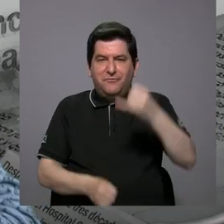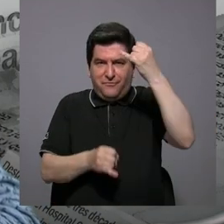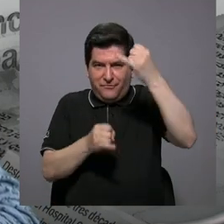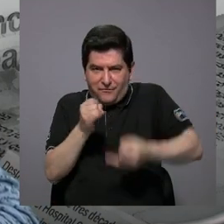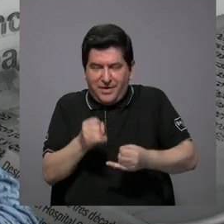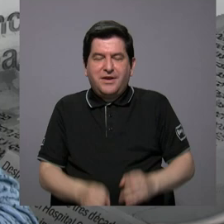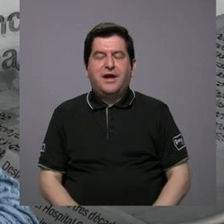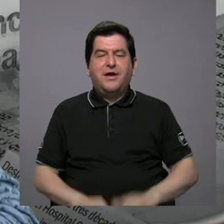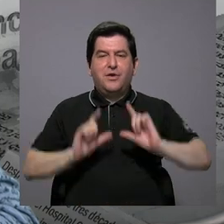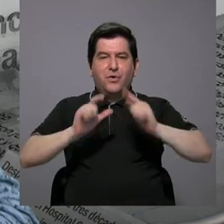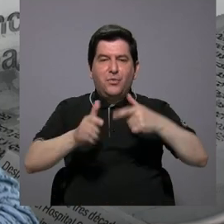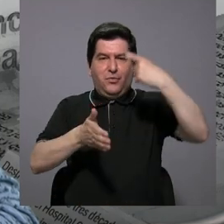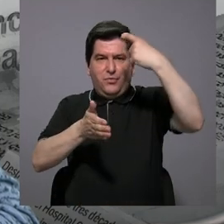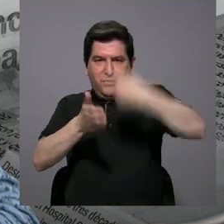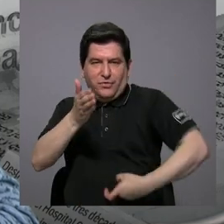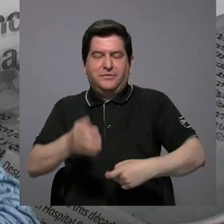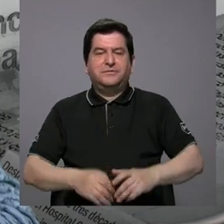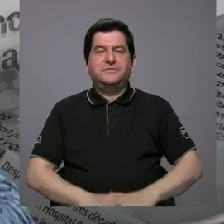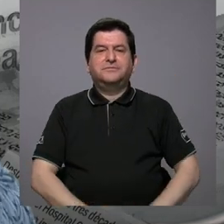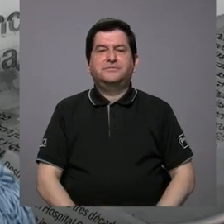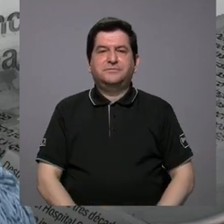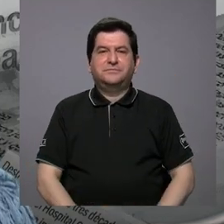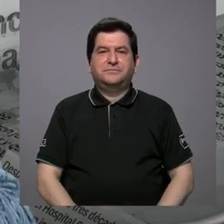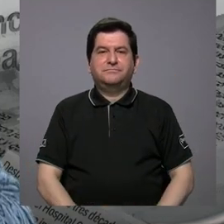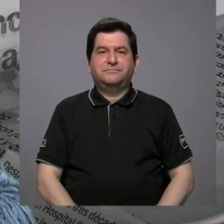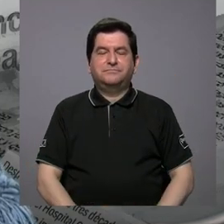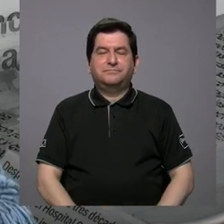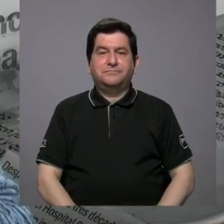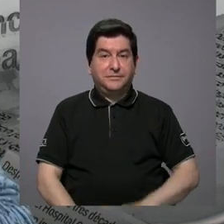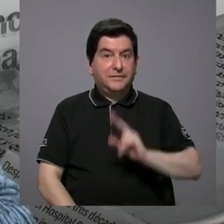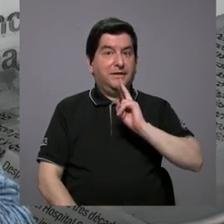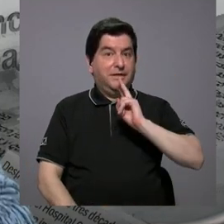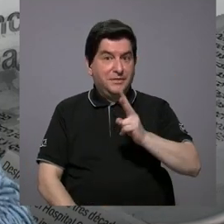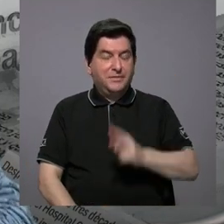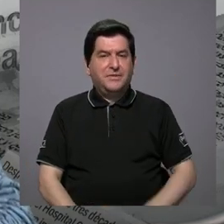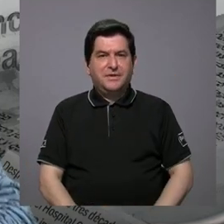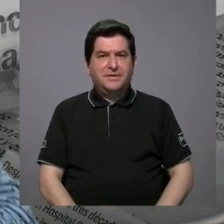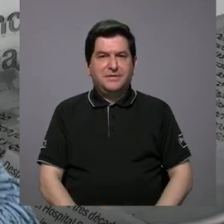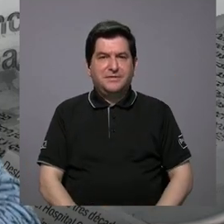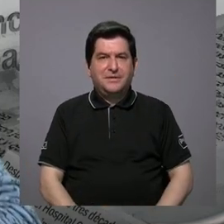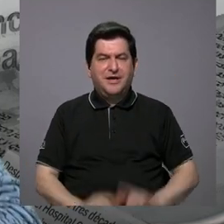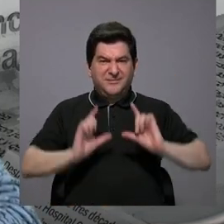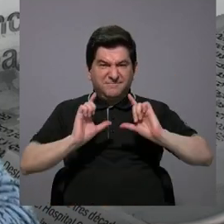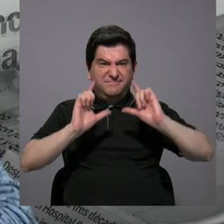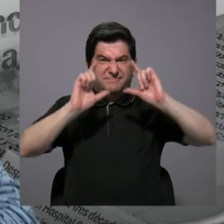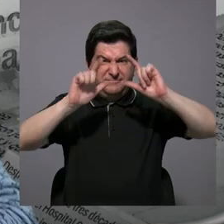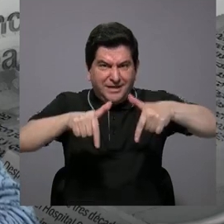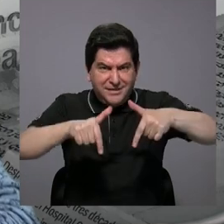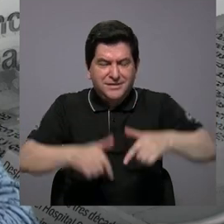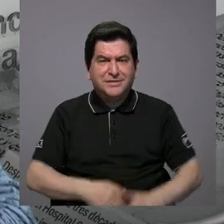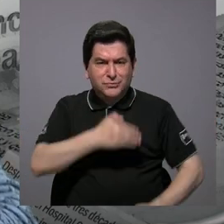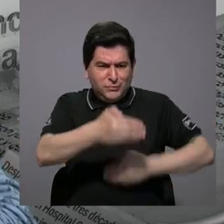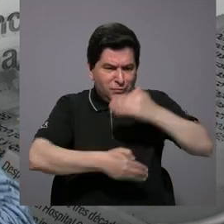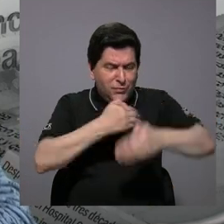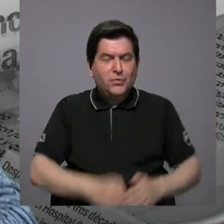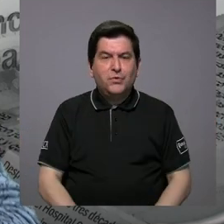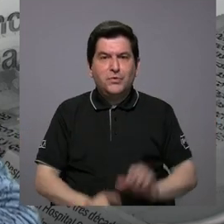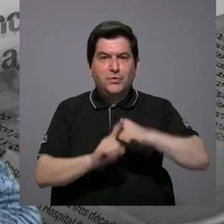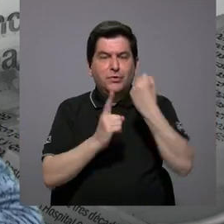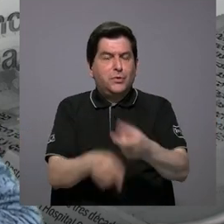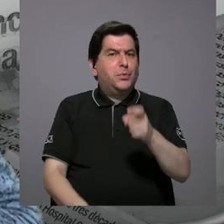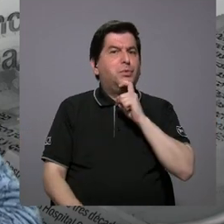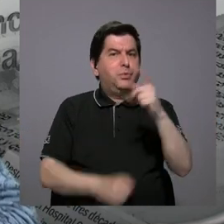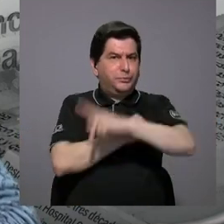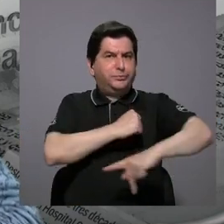final de residuos sólidos. Definitivamente la disposición de la basura es una bomba de